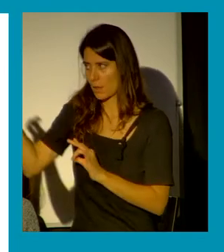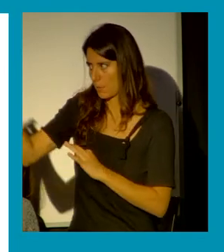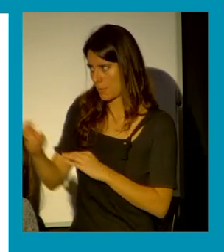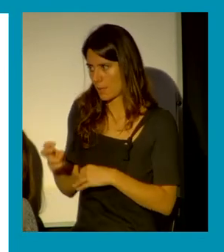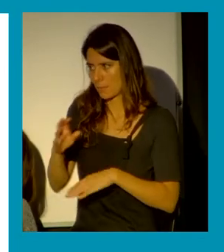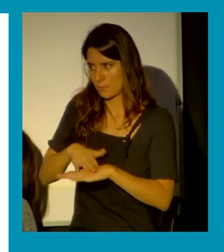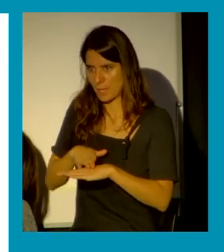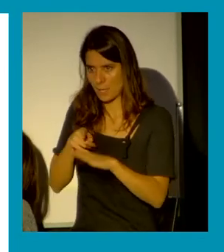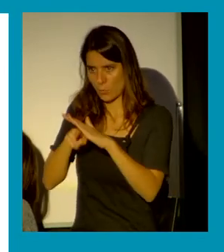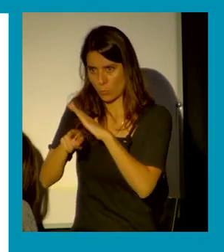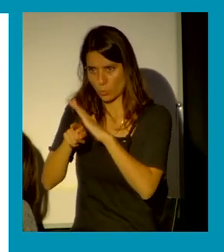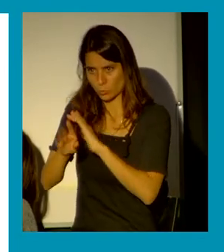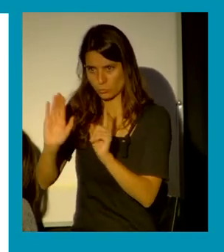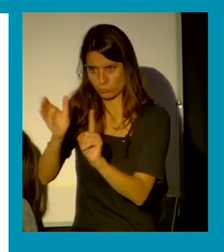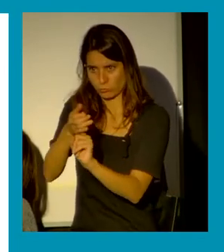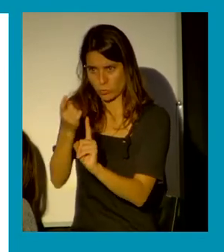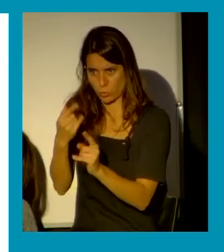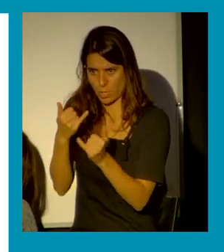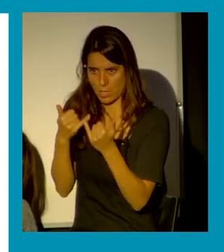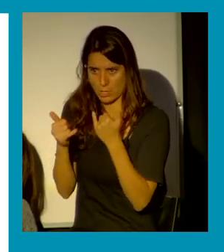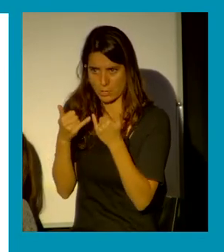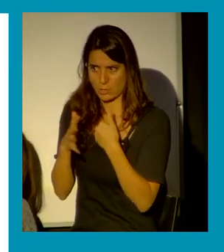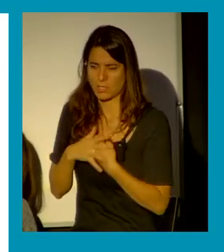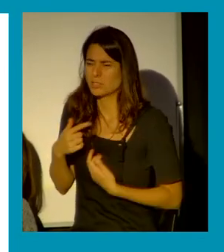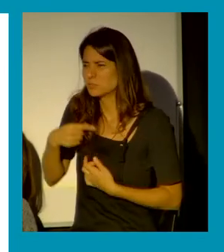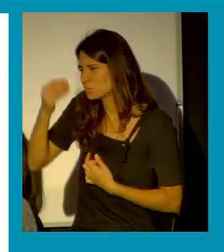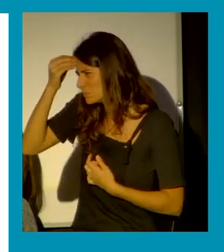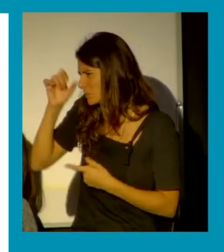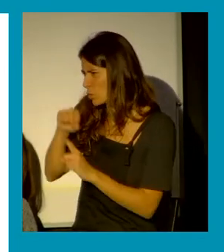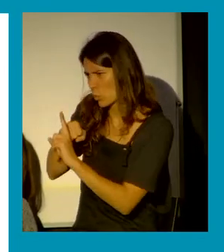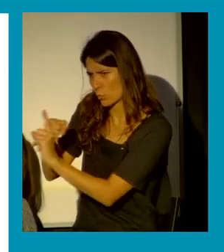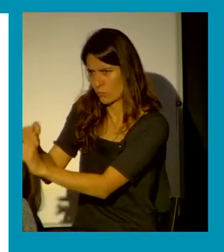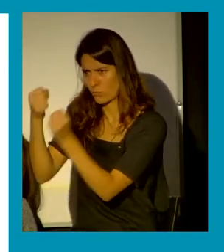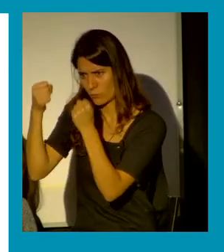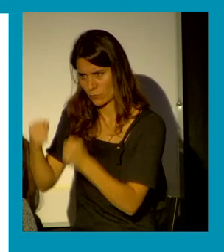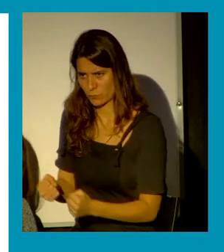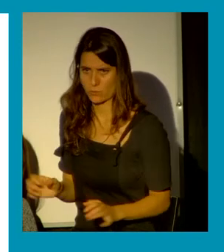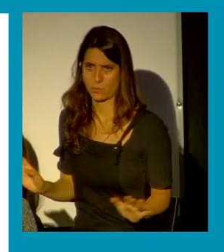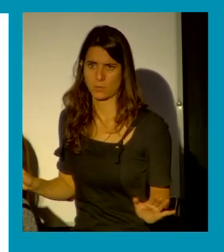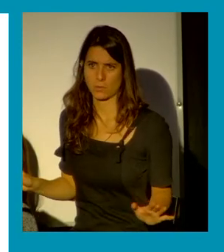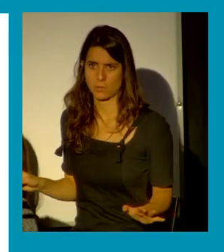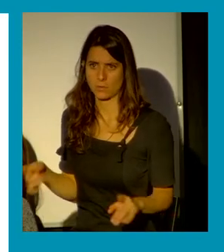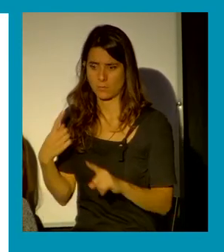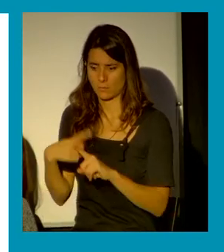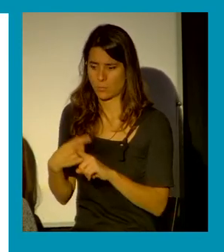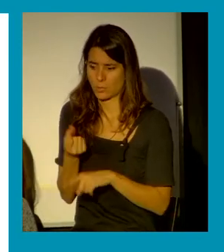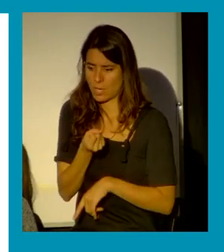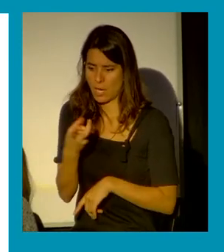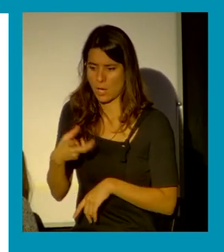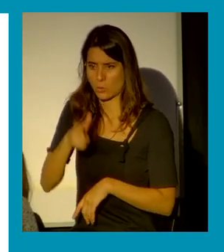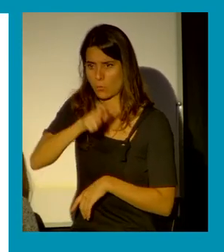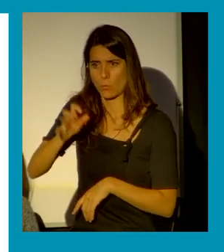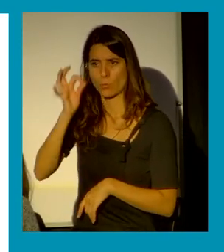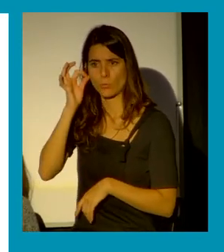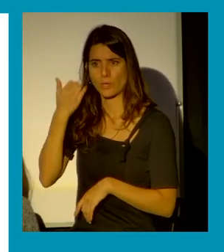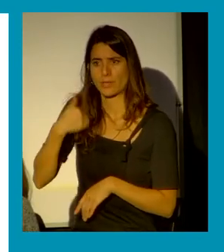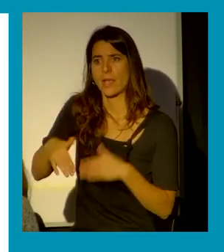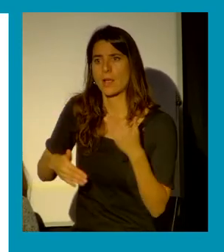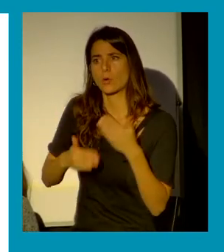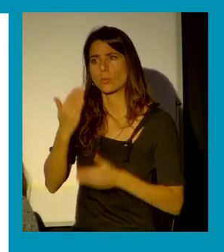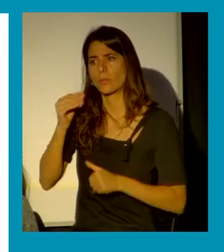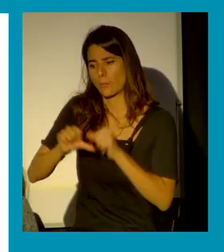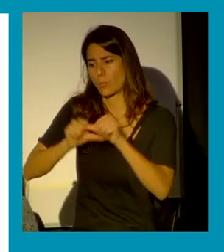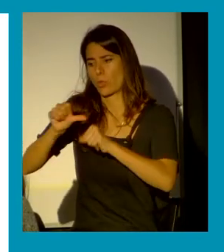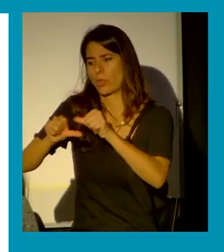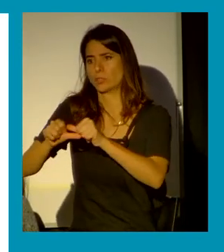a mí me parece bastante coaccionante para las mujeres que han iniciado un proceso judicial que les planteemos